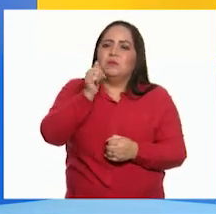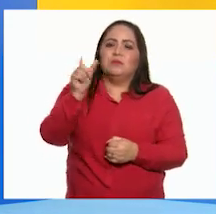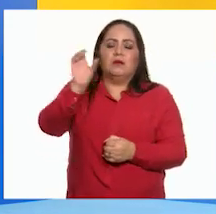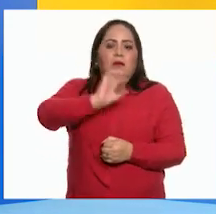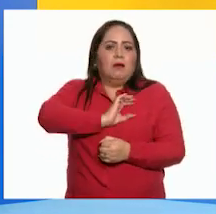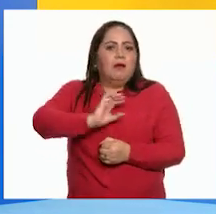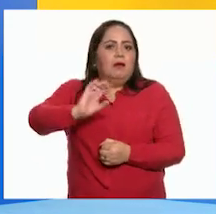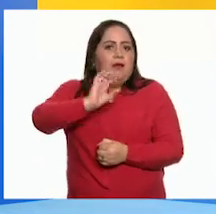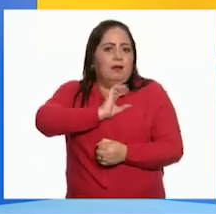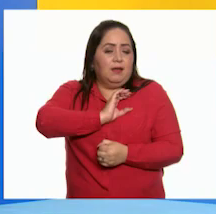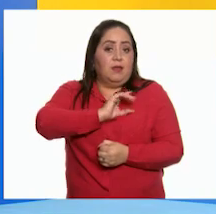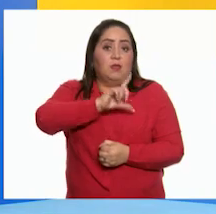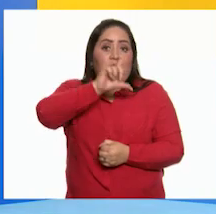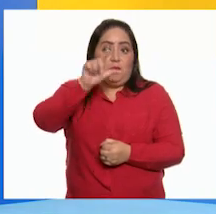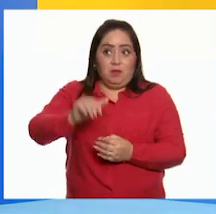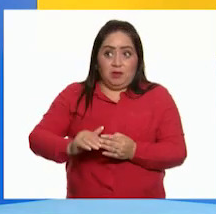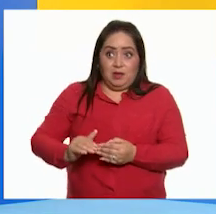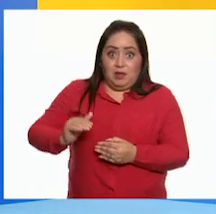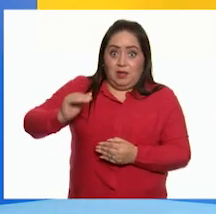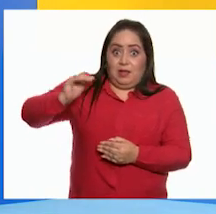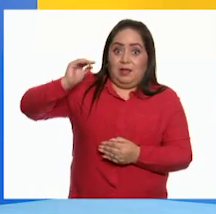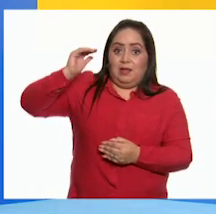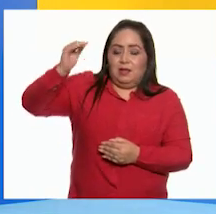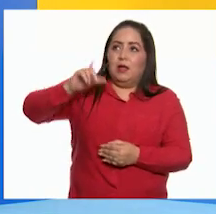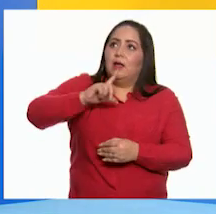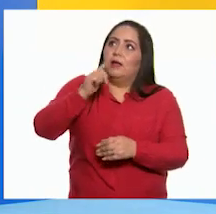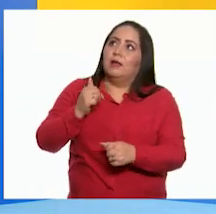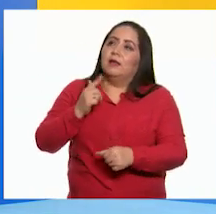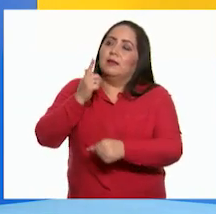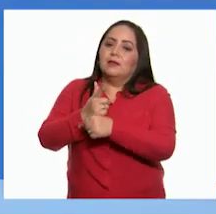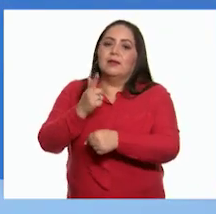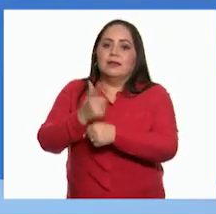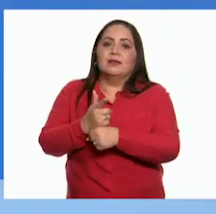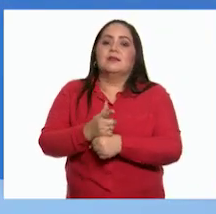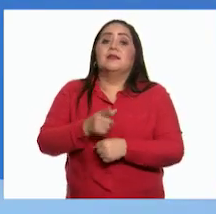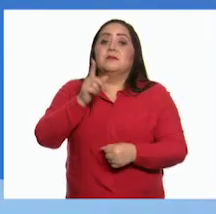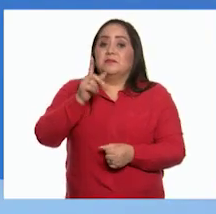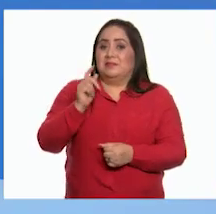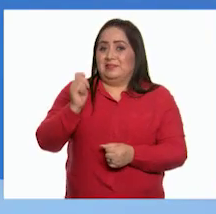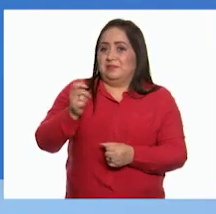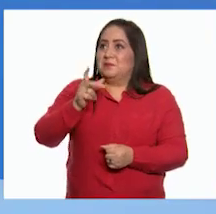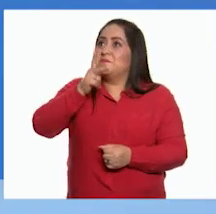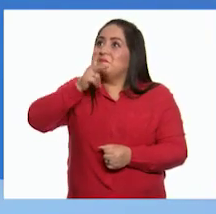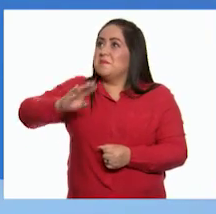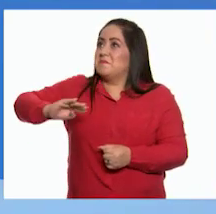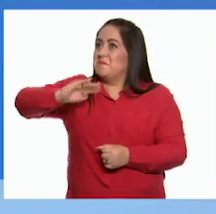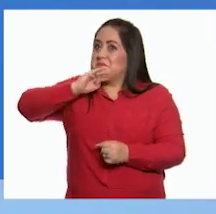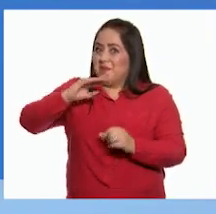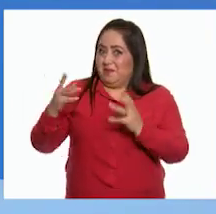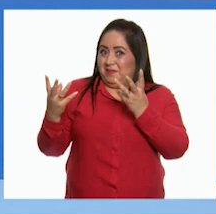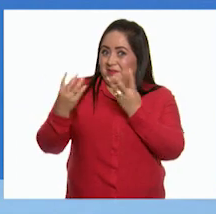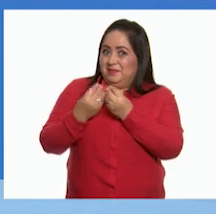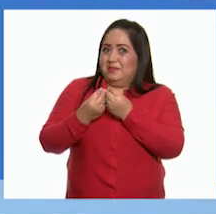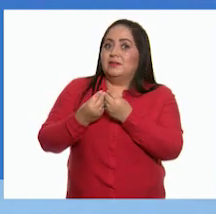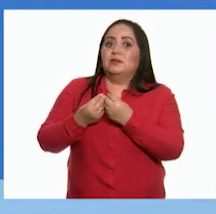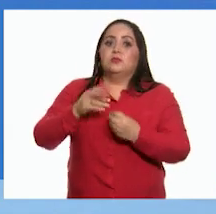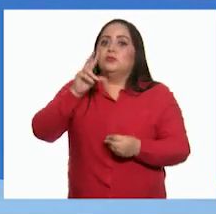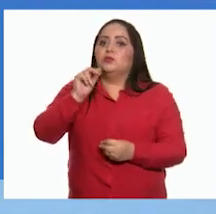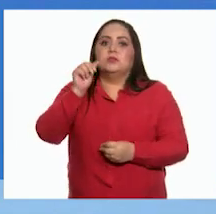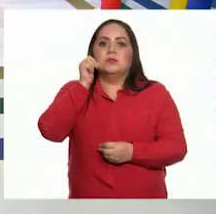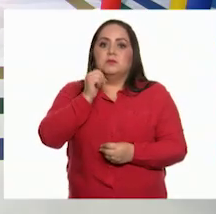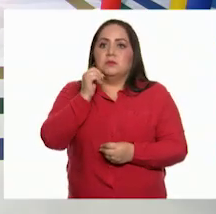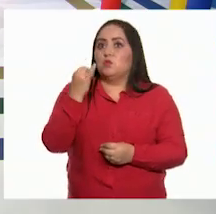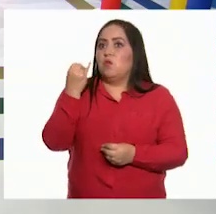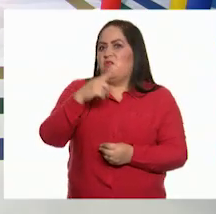afecto Al ser más grandes de edad Nos damos cuenta también Que nuestra relación con nuestros padres No siempre es